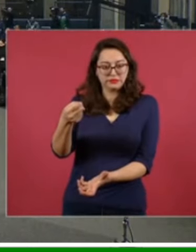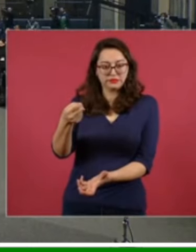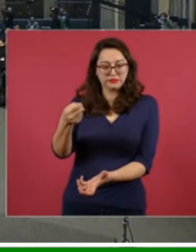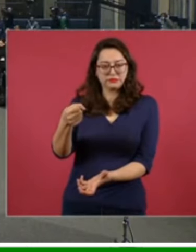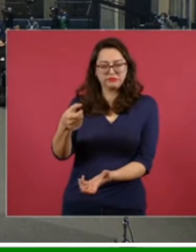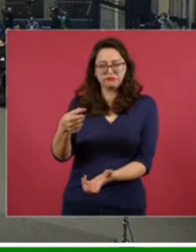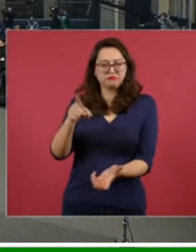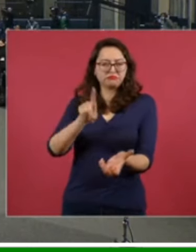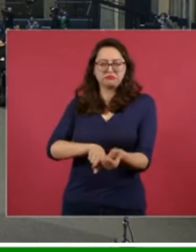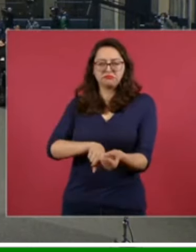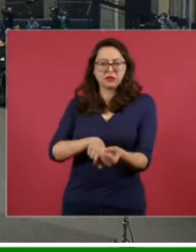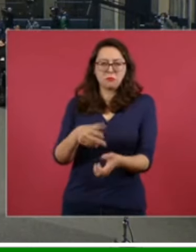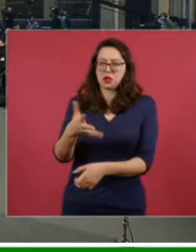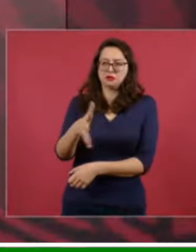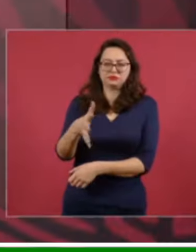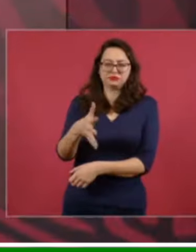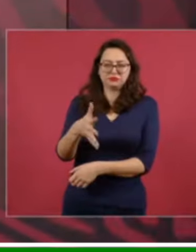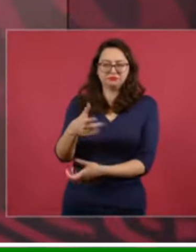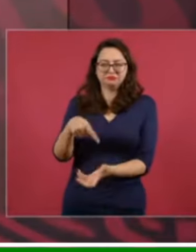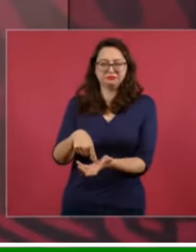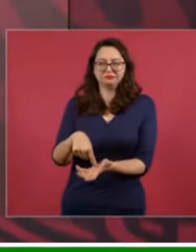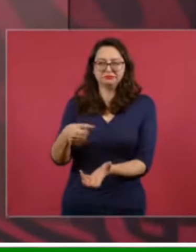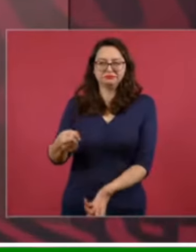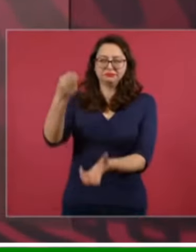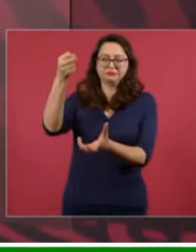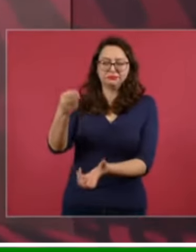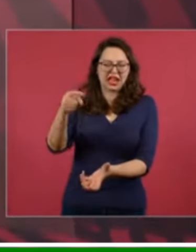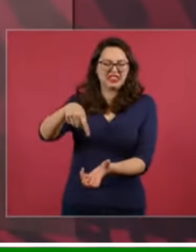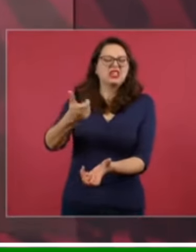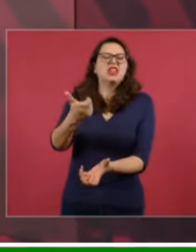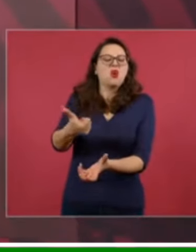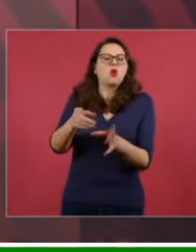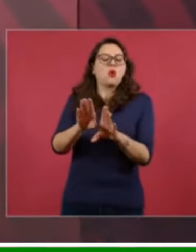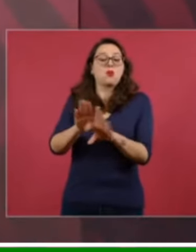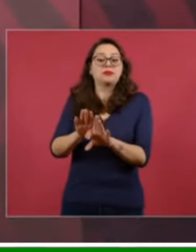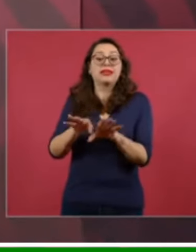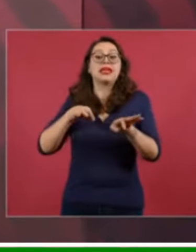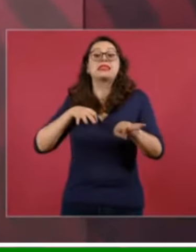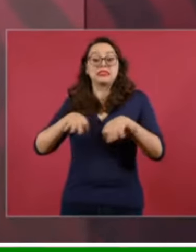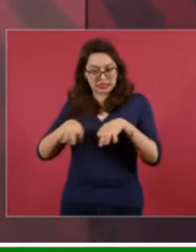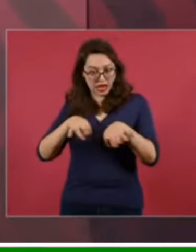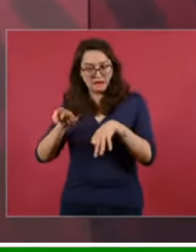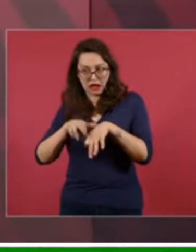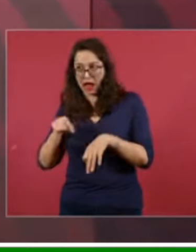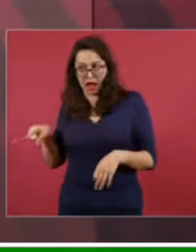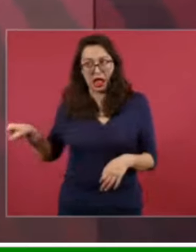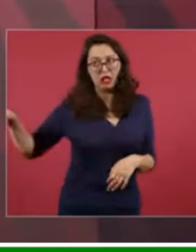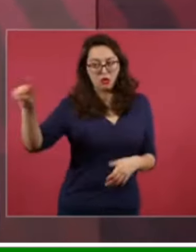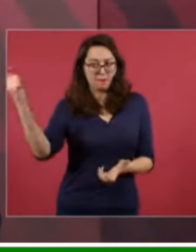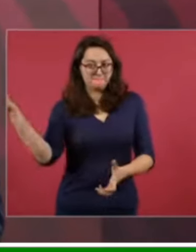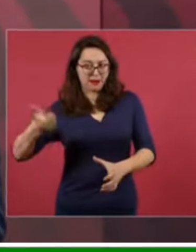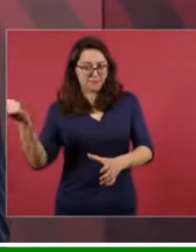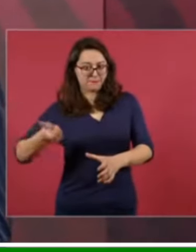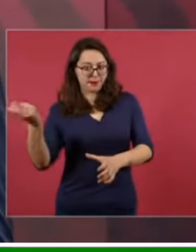actualmente... De... Las cuotas... De alrededor de 800 mil